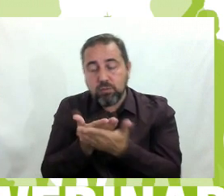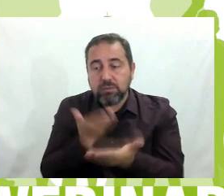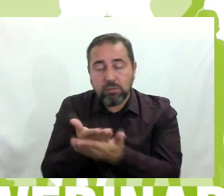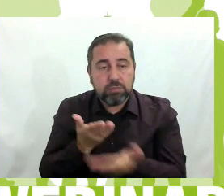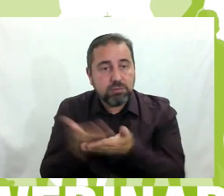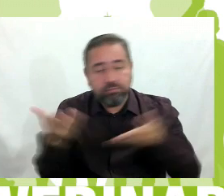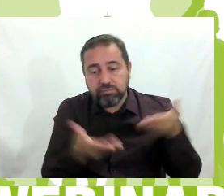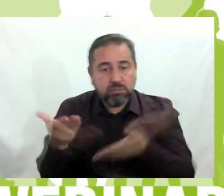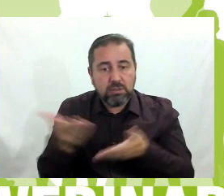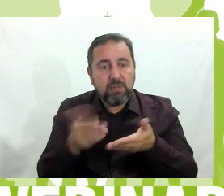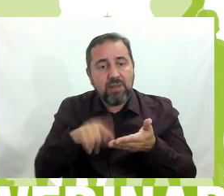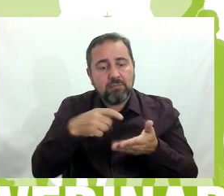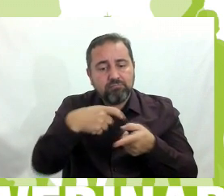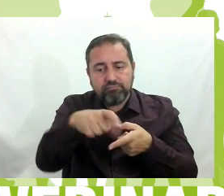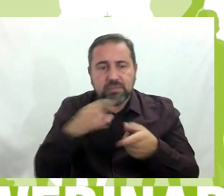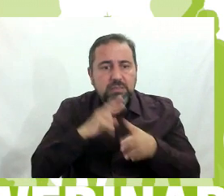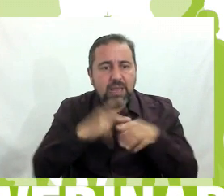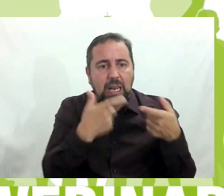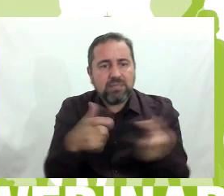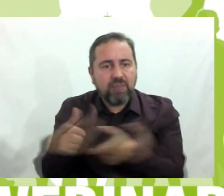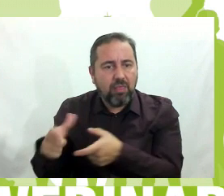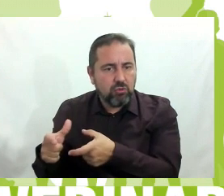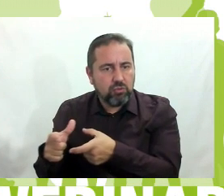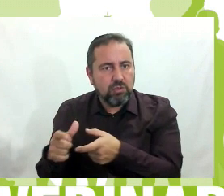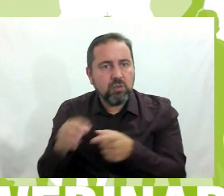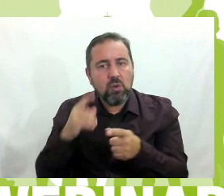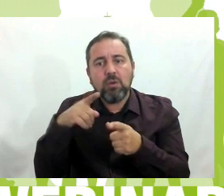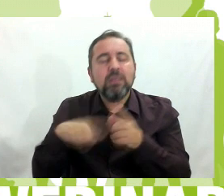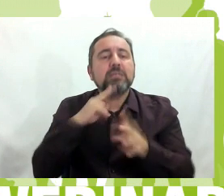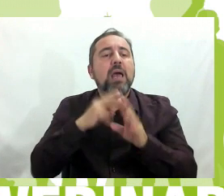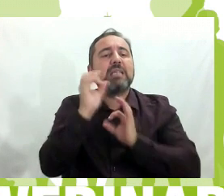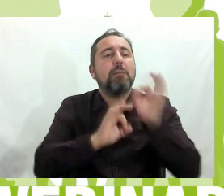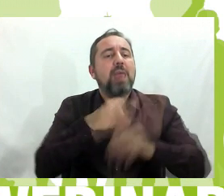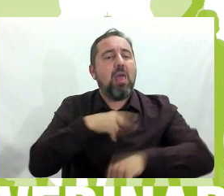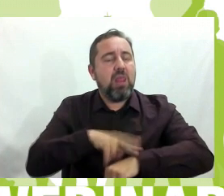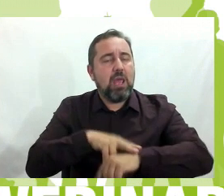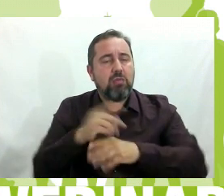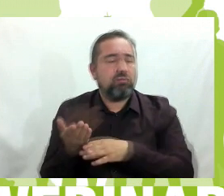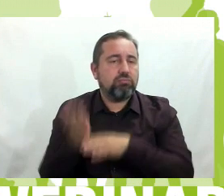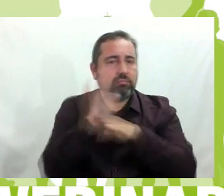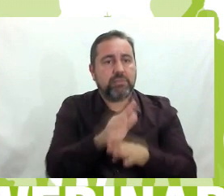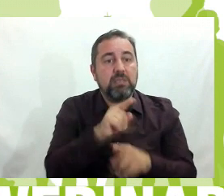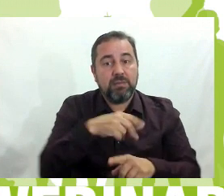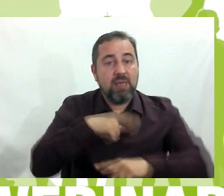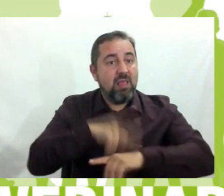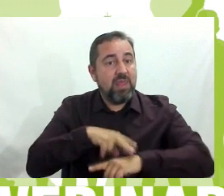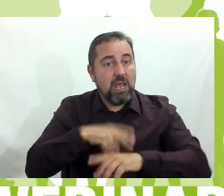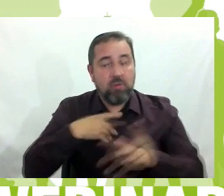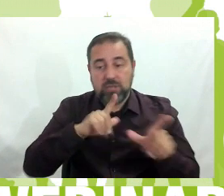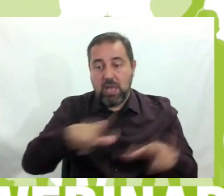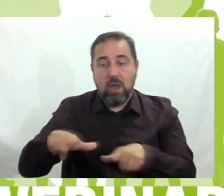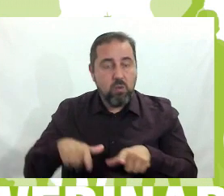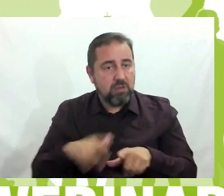como una clasificación. Y esto pasó a la asamblea de delegados. La asamblea de delegados, donde están todos los delegados de las aulas,